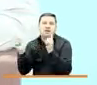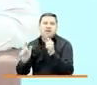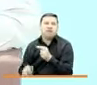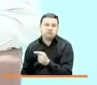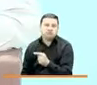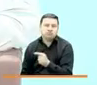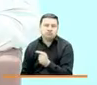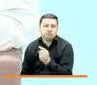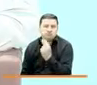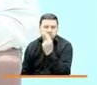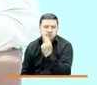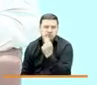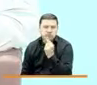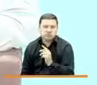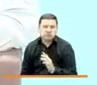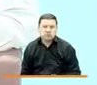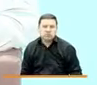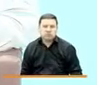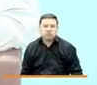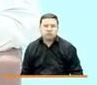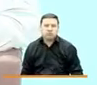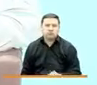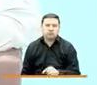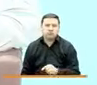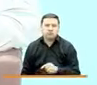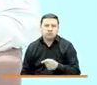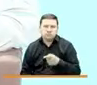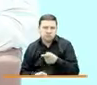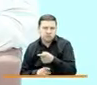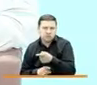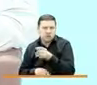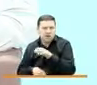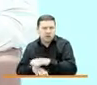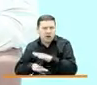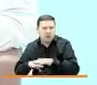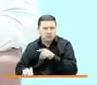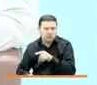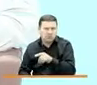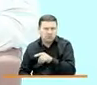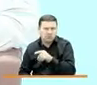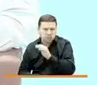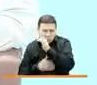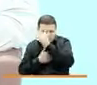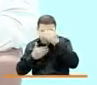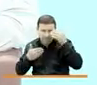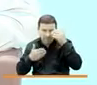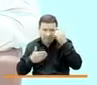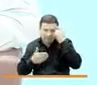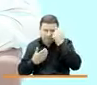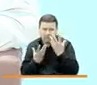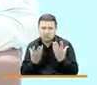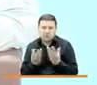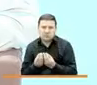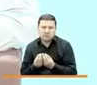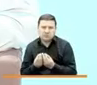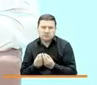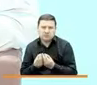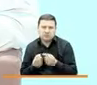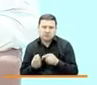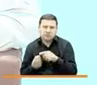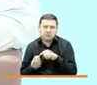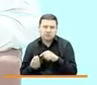comprometido en el hecho delictivo cometido por las FARC, por el Frente, por la unidad,